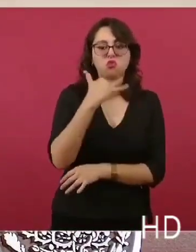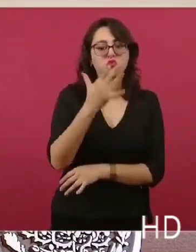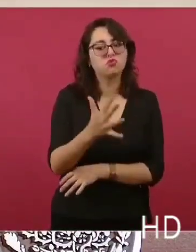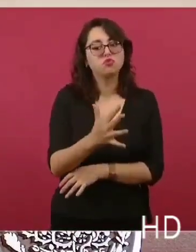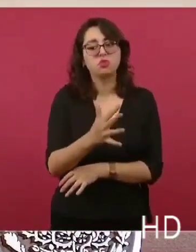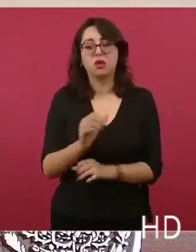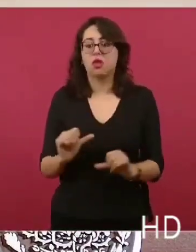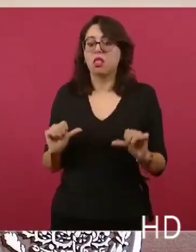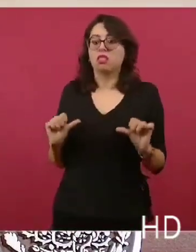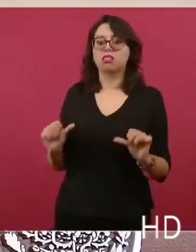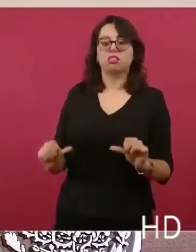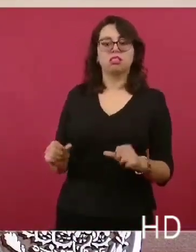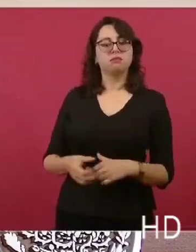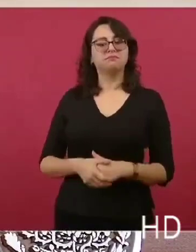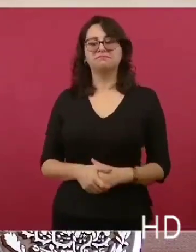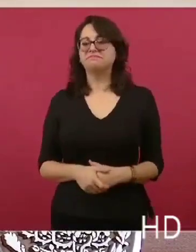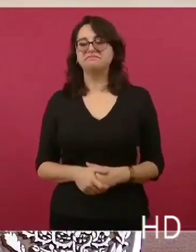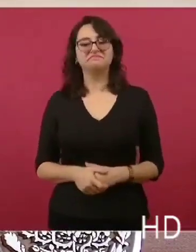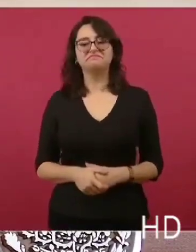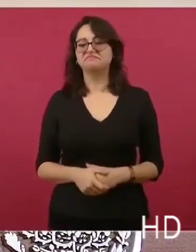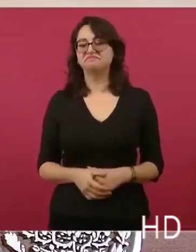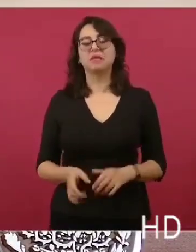juicio, sin duda alguna.